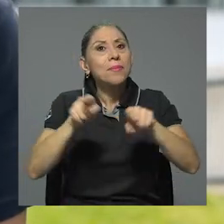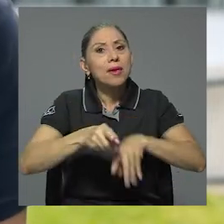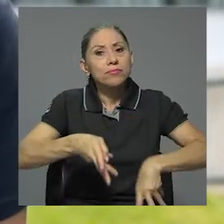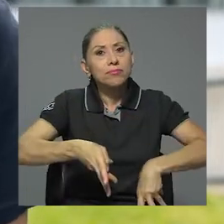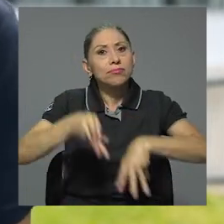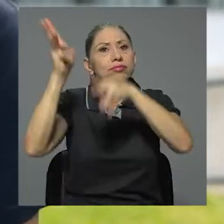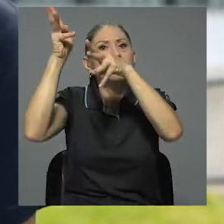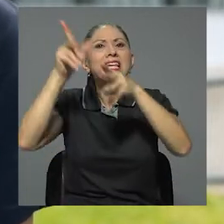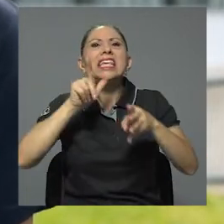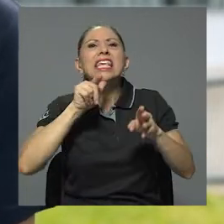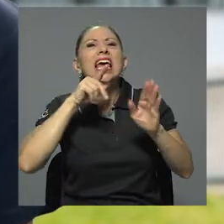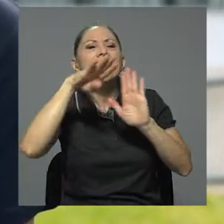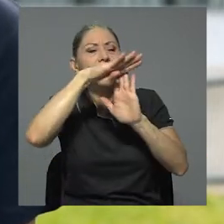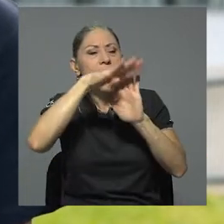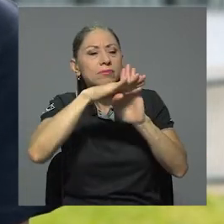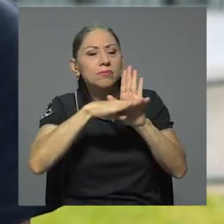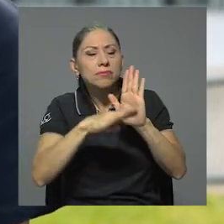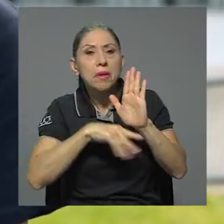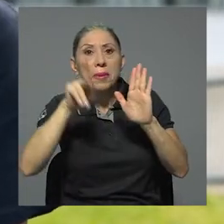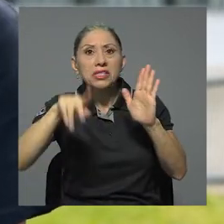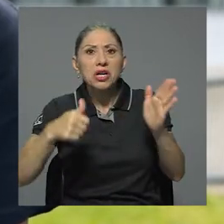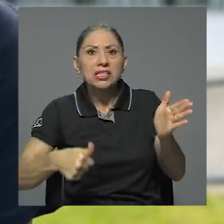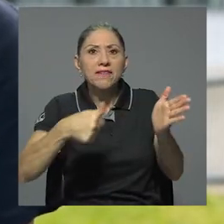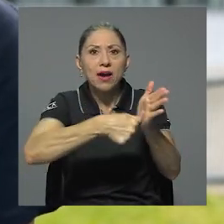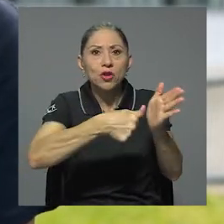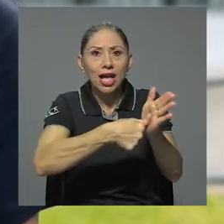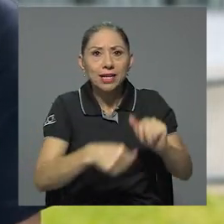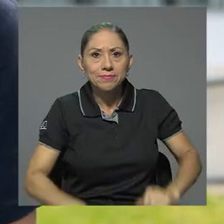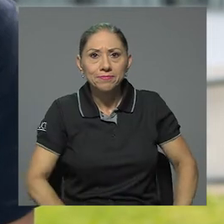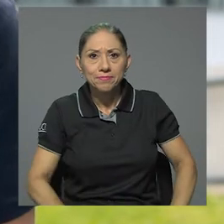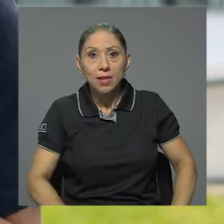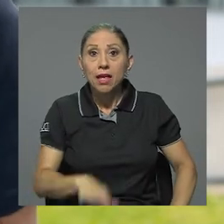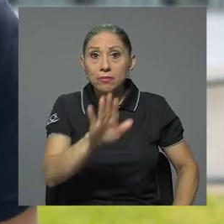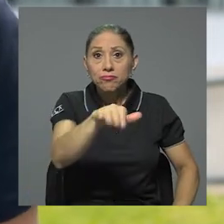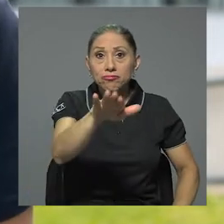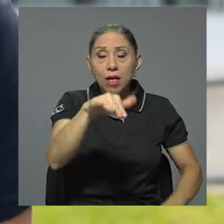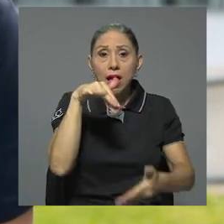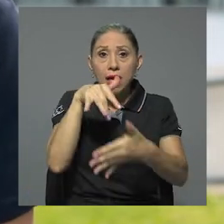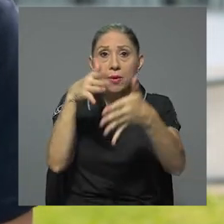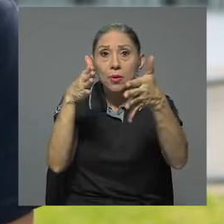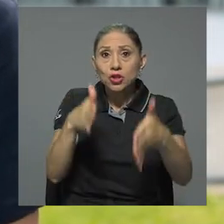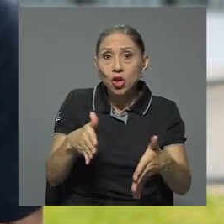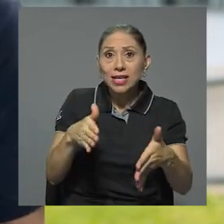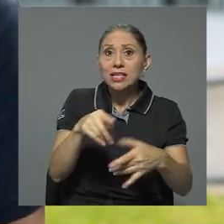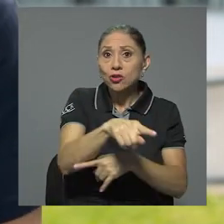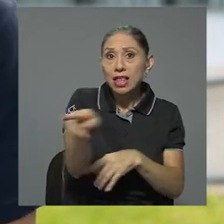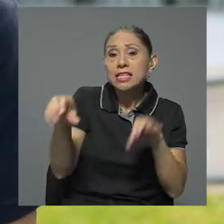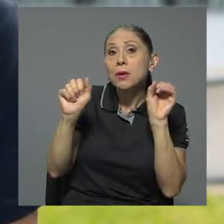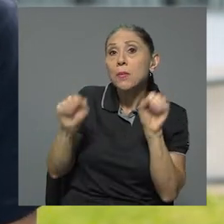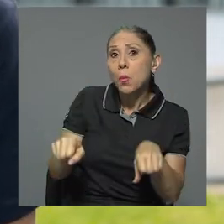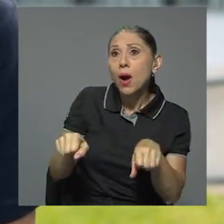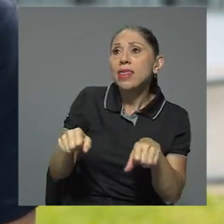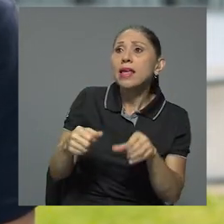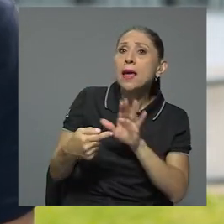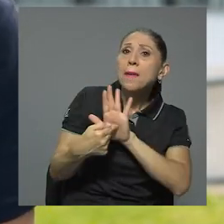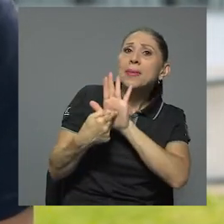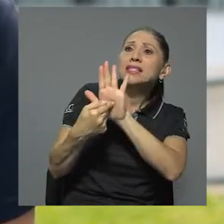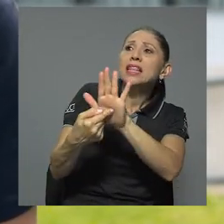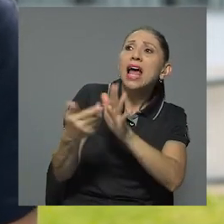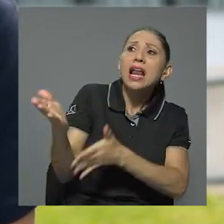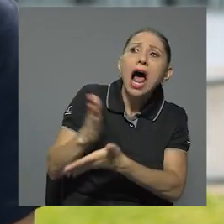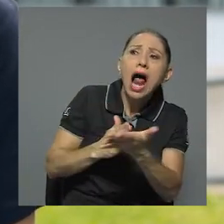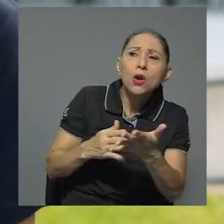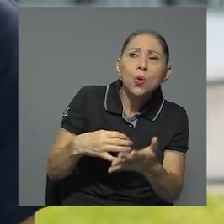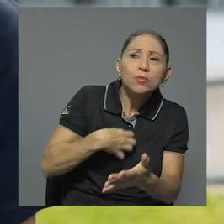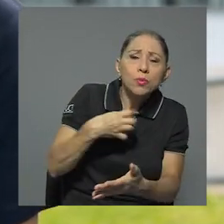provisional, al cual es muy importante decirle a las personas estudiantes que pueden presentar impugnaciones más que nada en los casos de las personas del área de